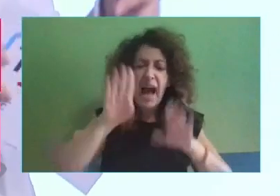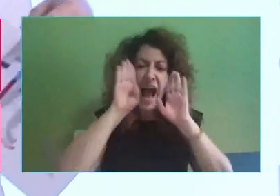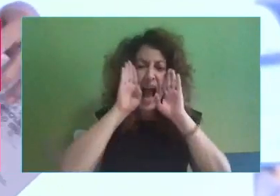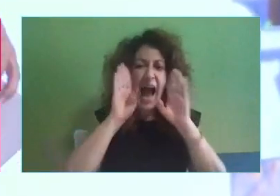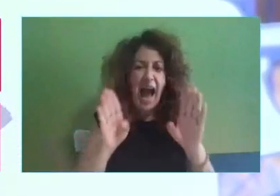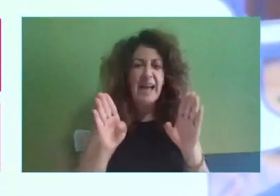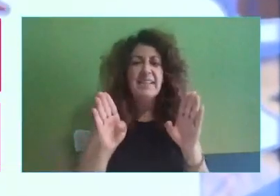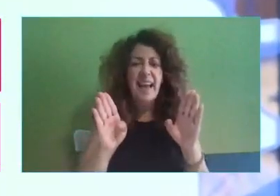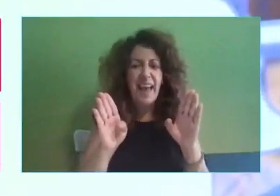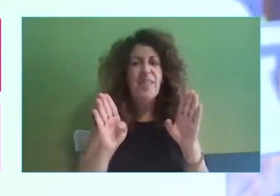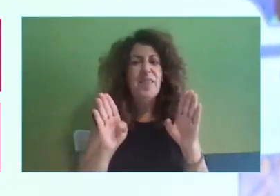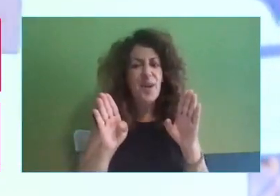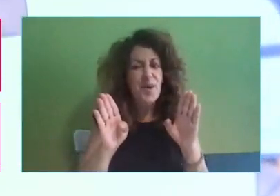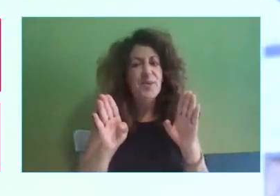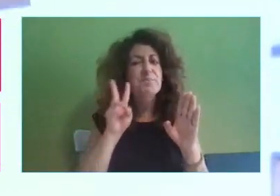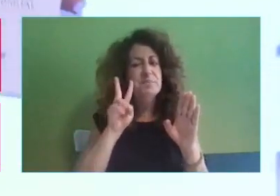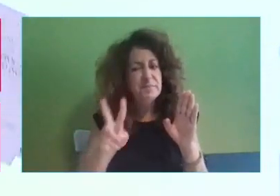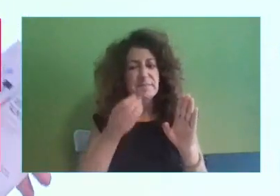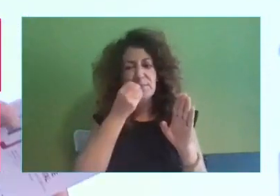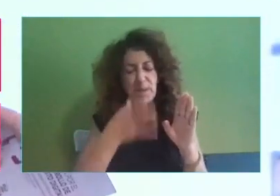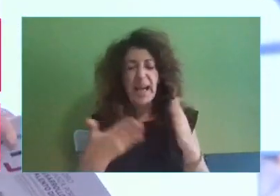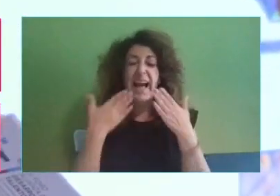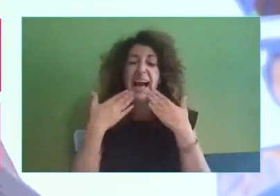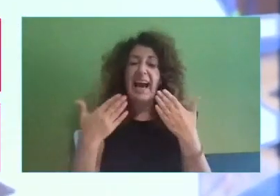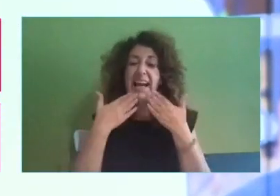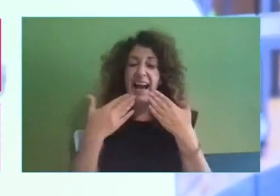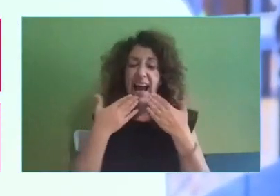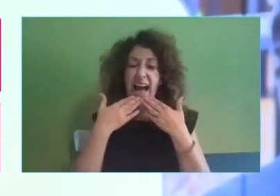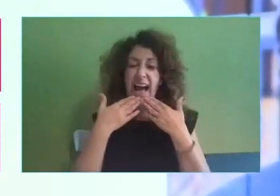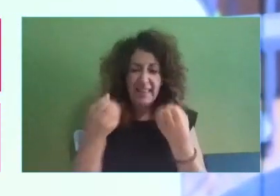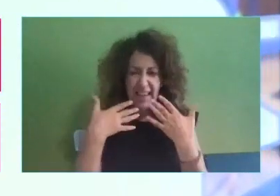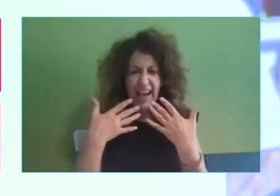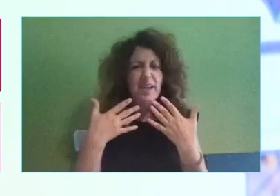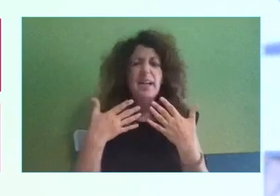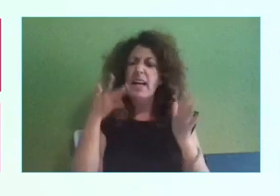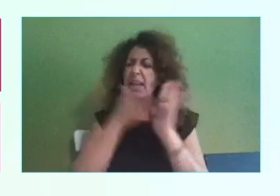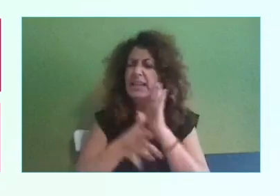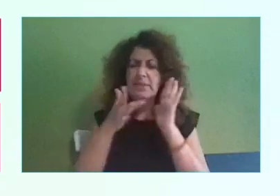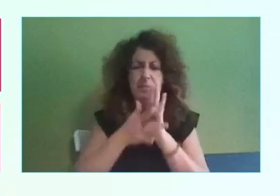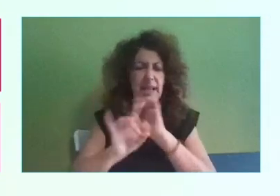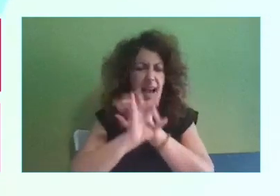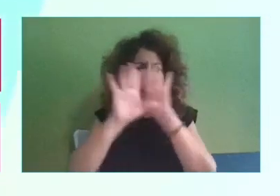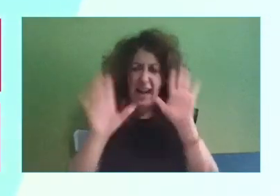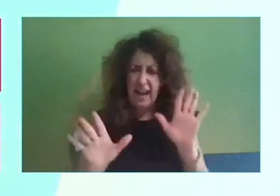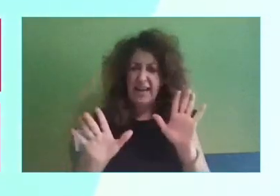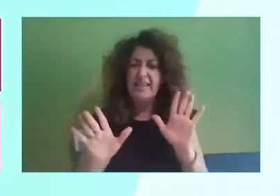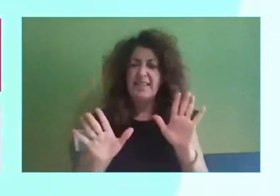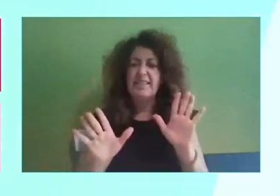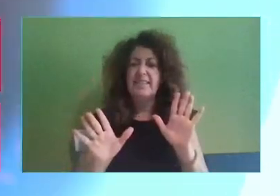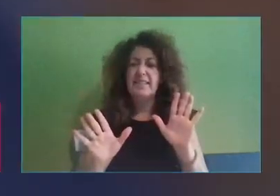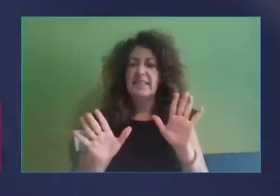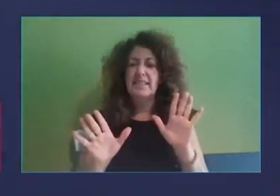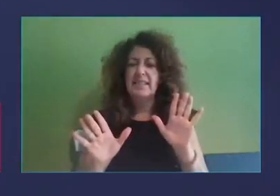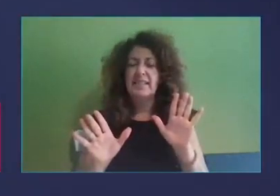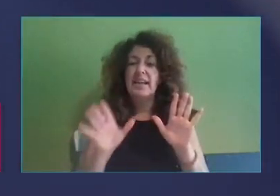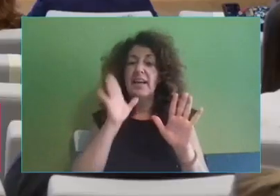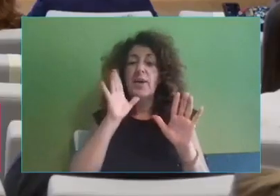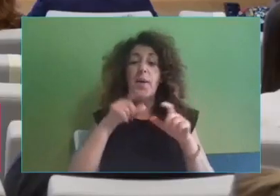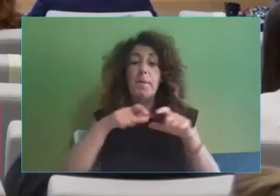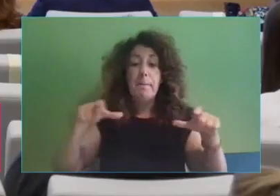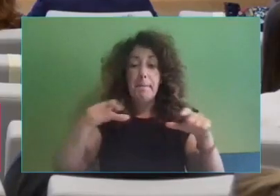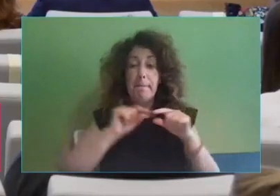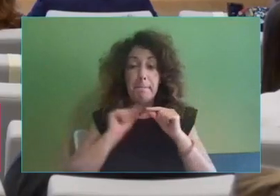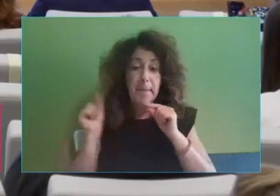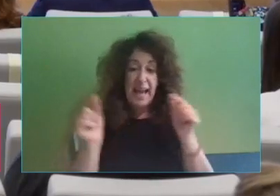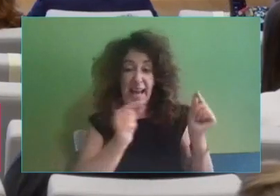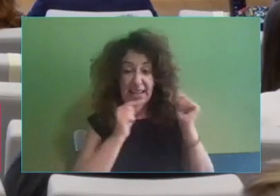mal. Gracias por tus mensajes planteados, además, de una manera tan didáctica. Y vamos con la siguiente mesa, pero antes os voy a recordar